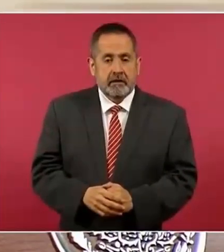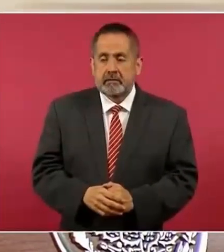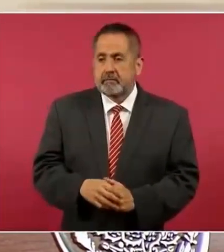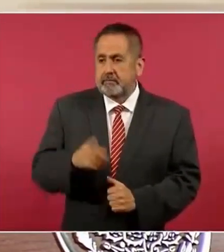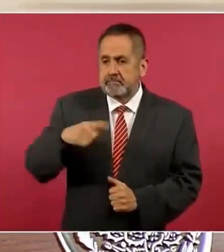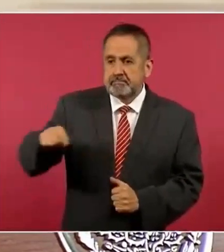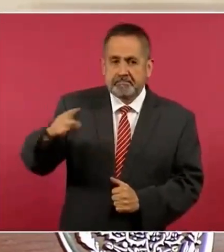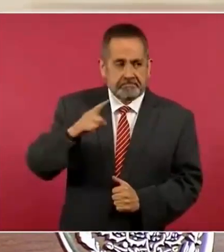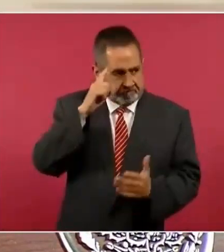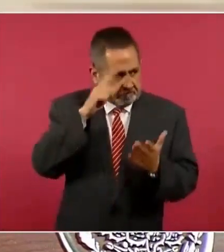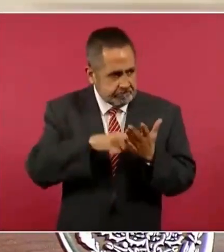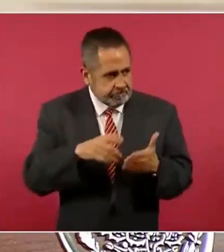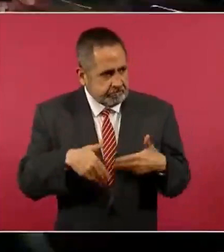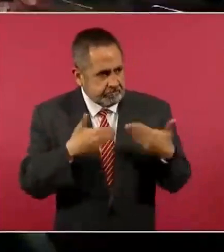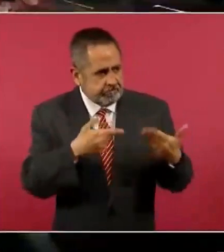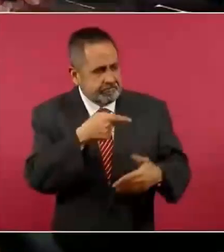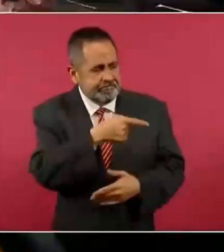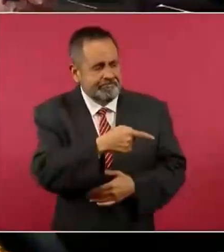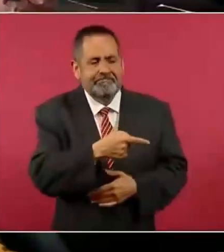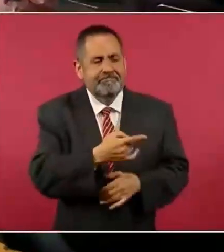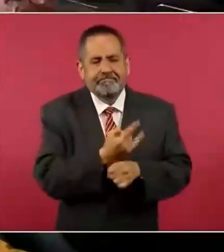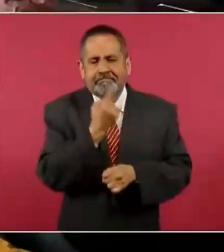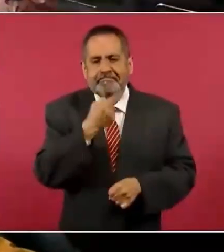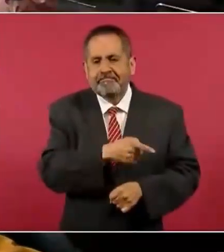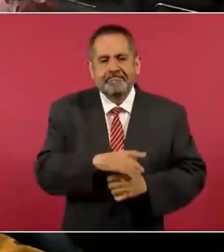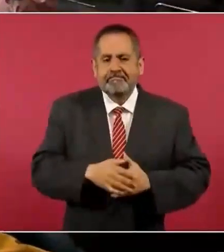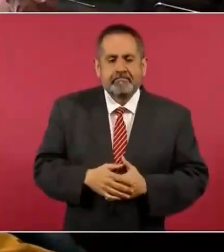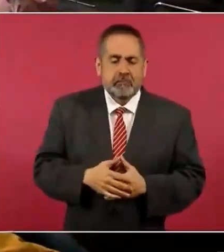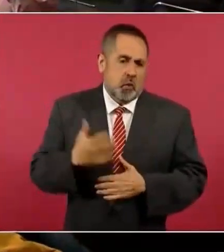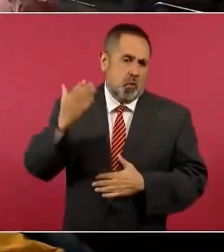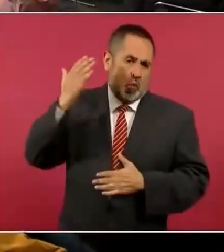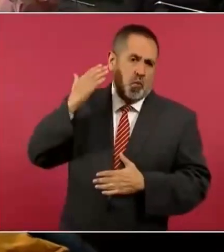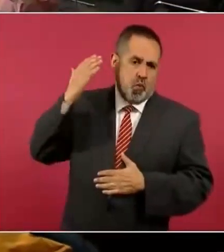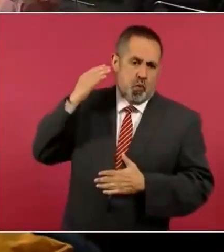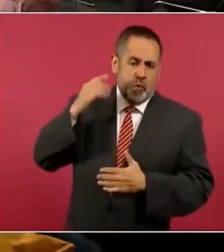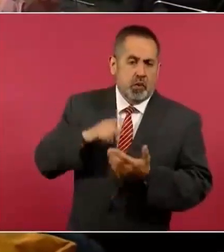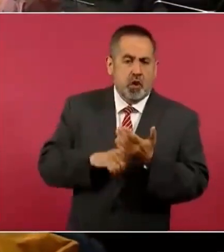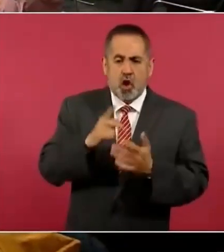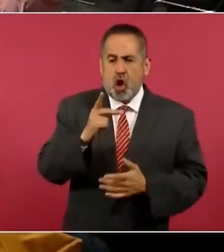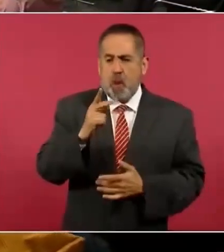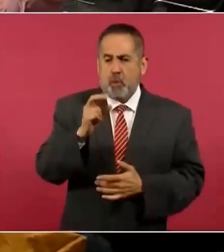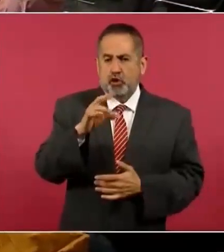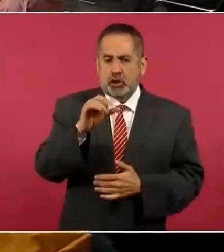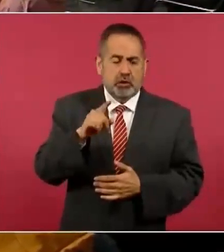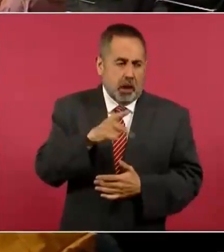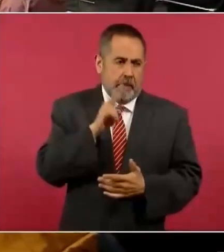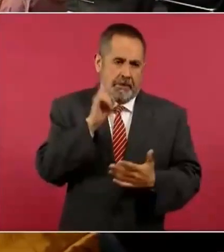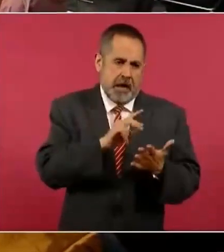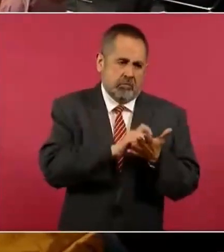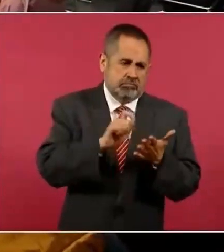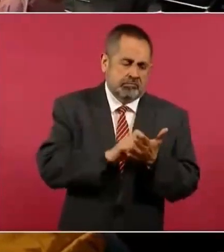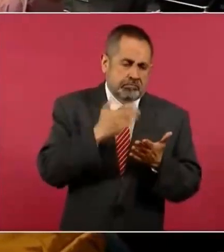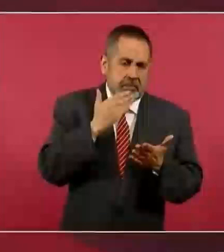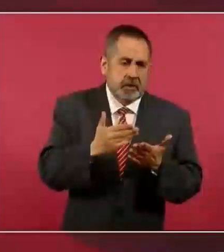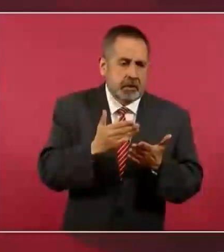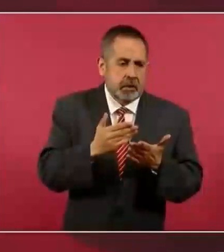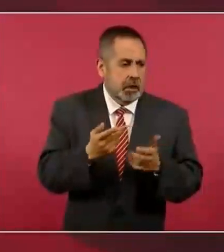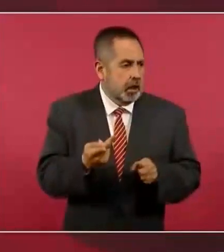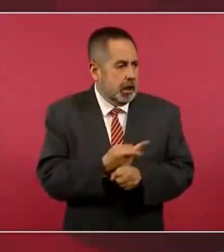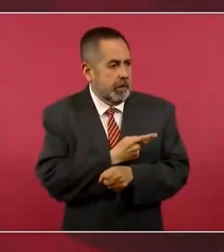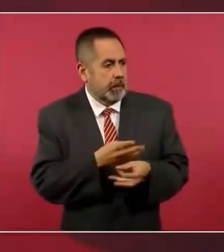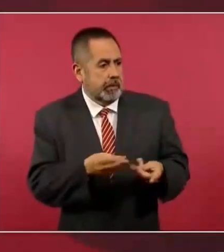de los medios, la credibilidad que tenía antes proceso? ¿Dónde quedó?